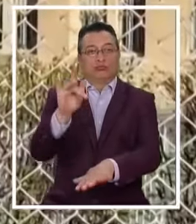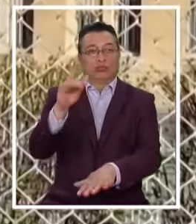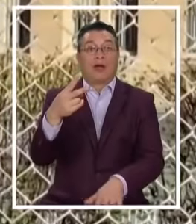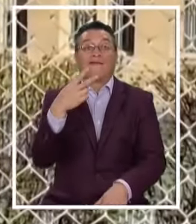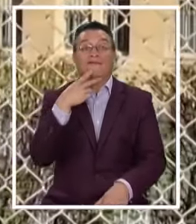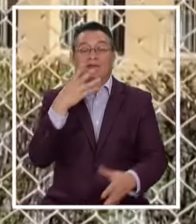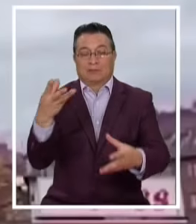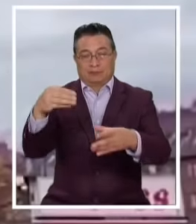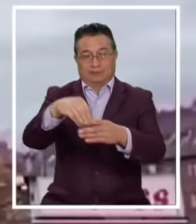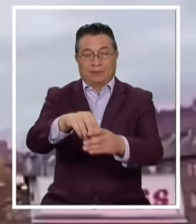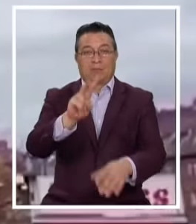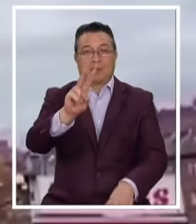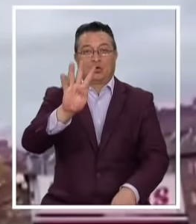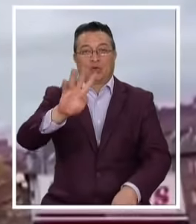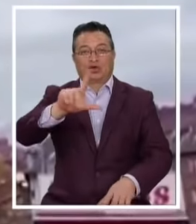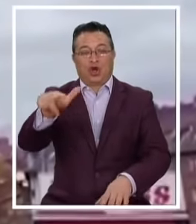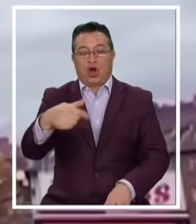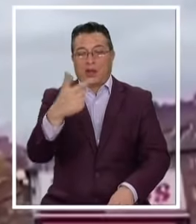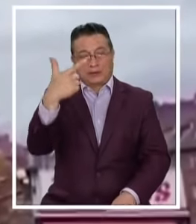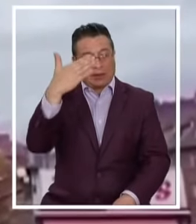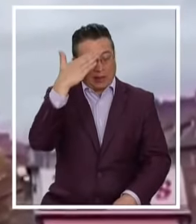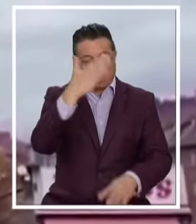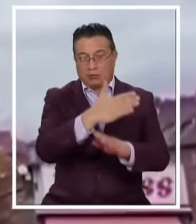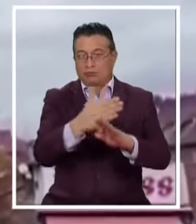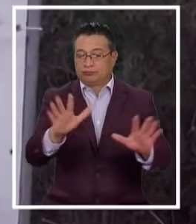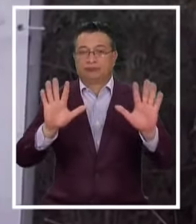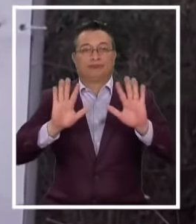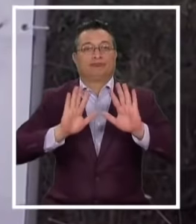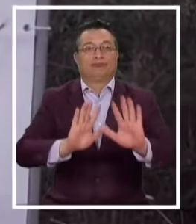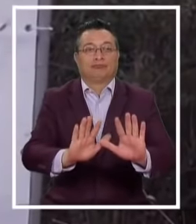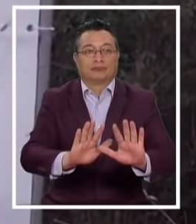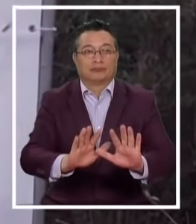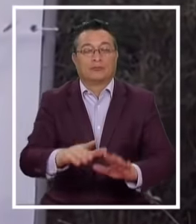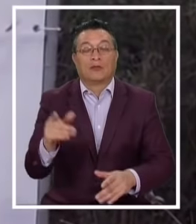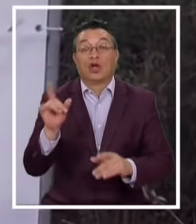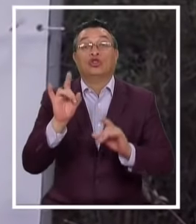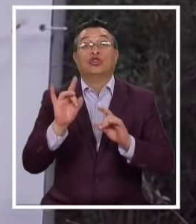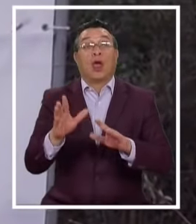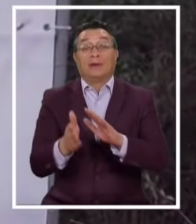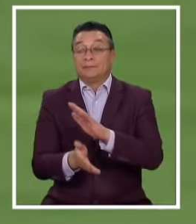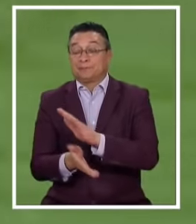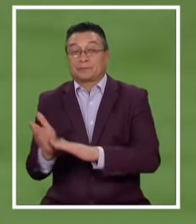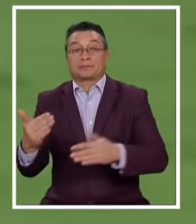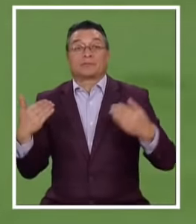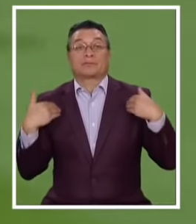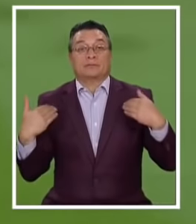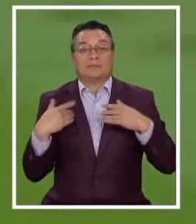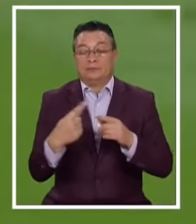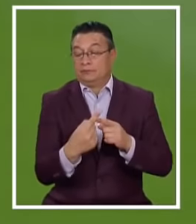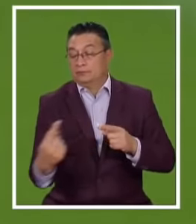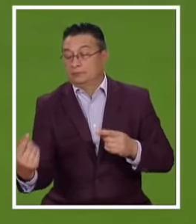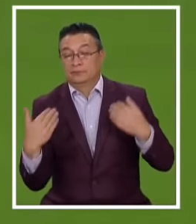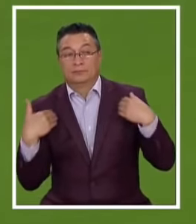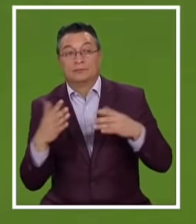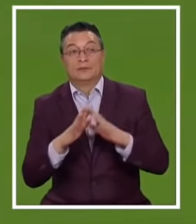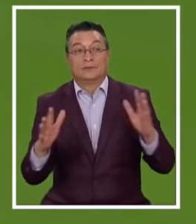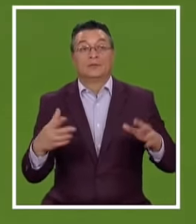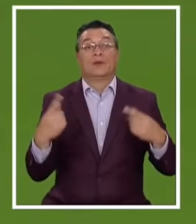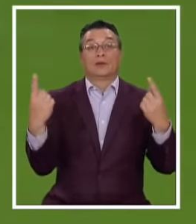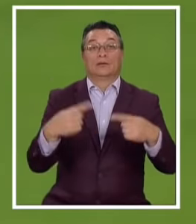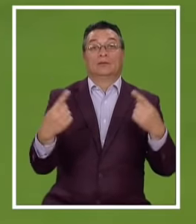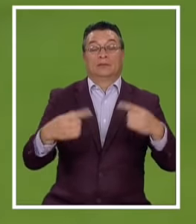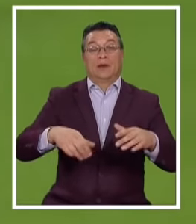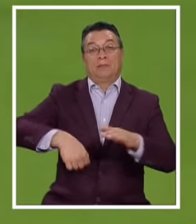juntos Las 24 horas Y los 7 días De la semana Y saldrán del lugar Solo para sesiones De entrenamientos Y para disputar